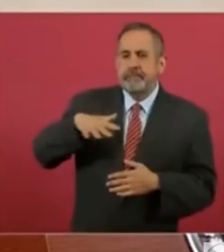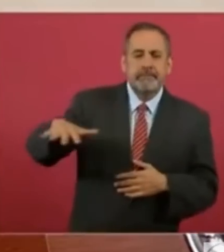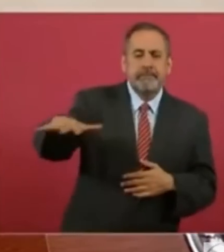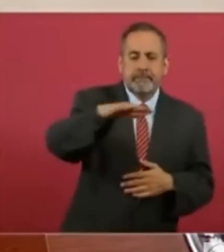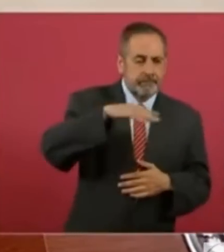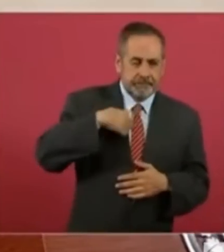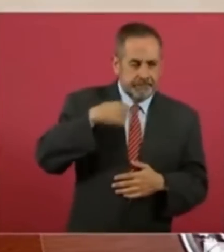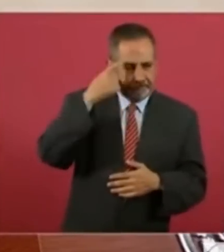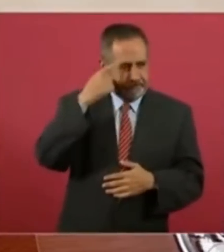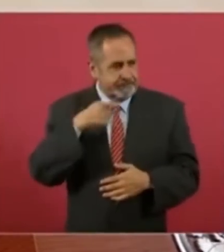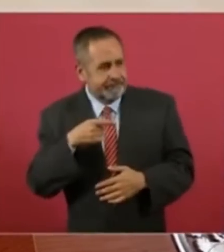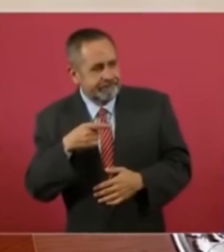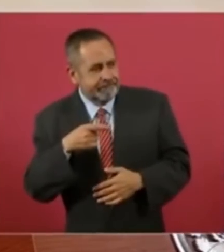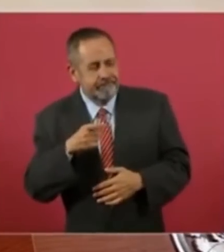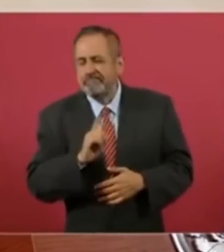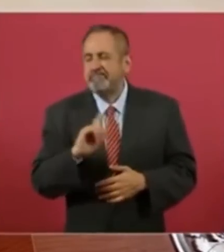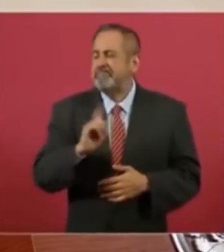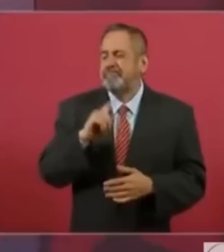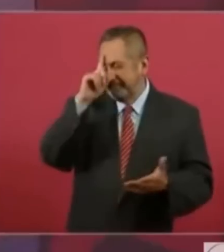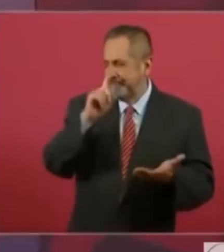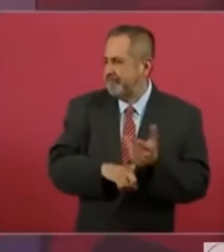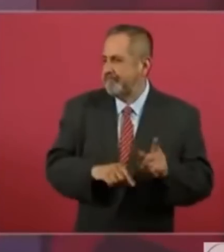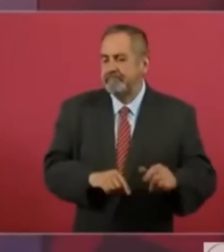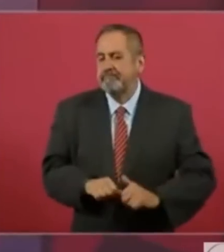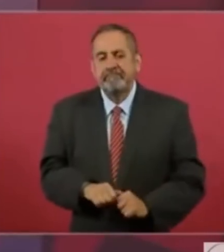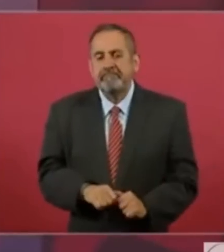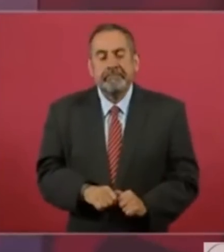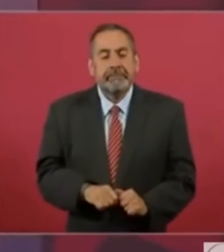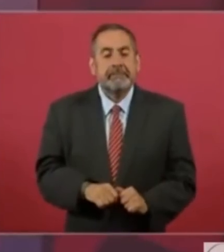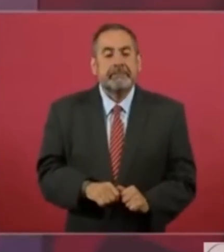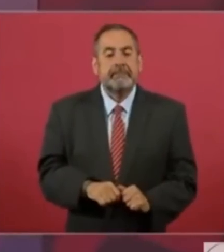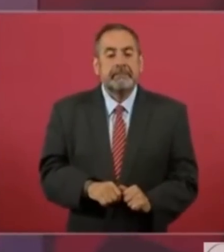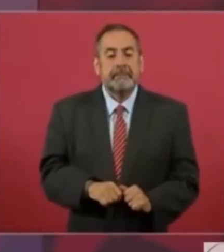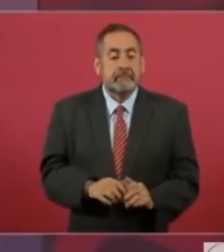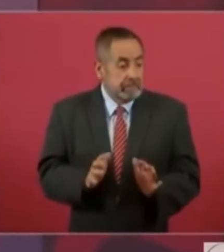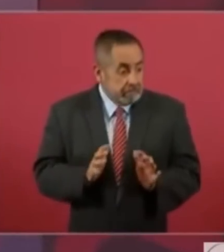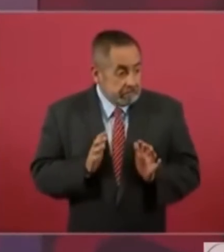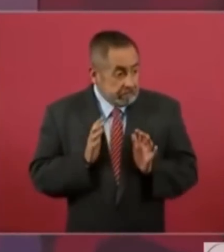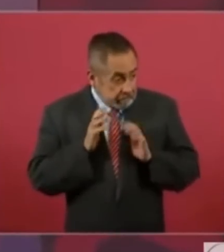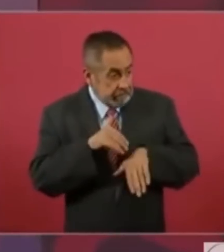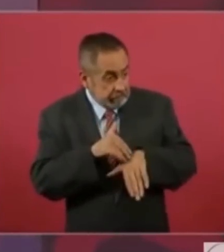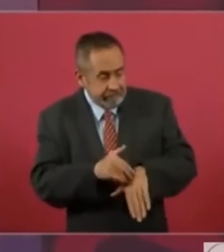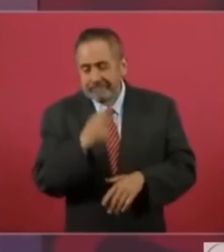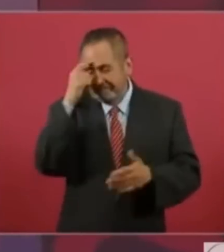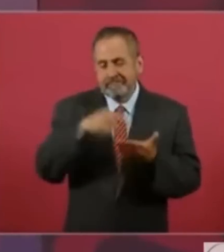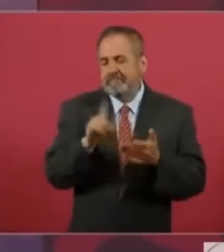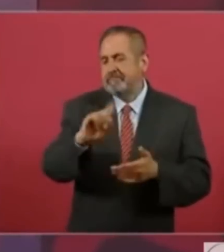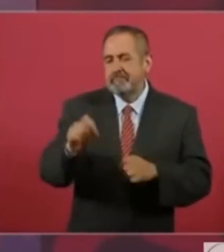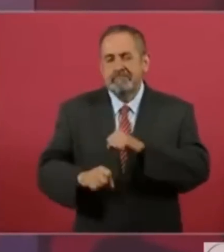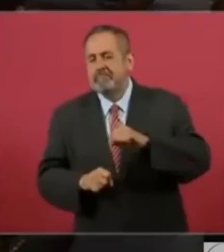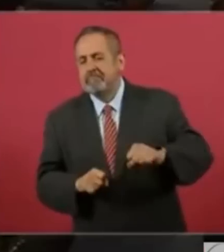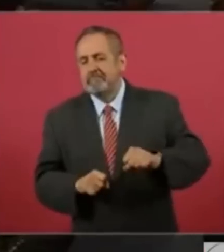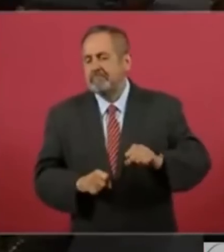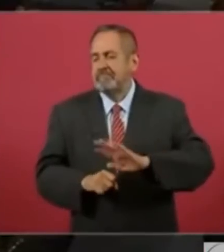se va a dejar engañar, es